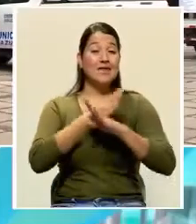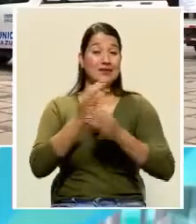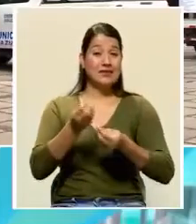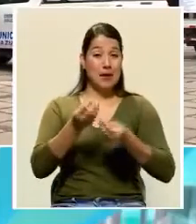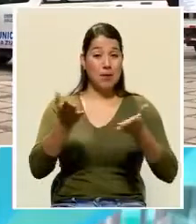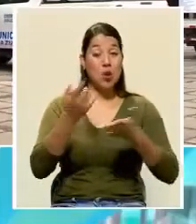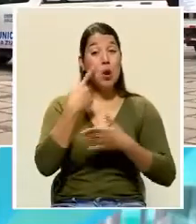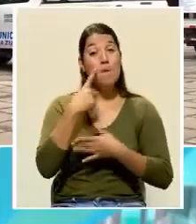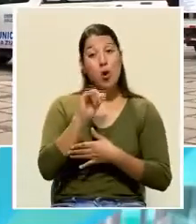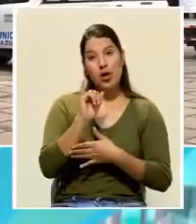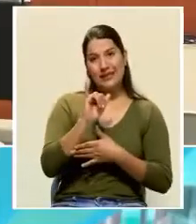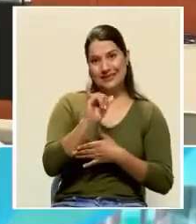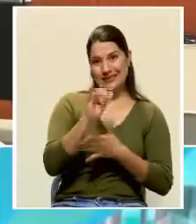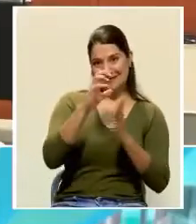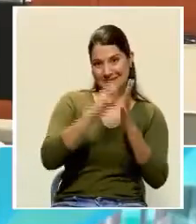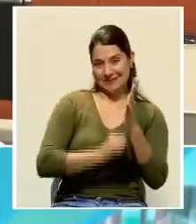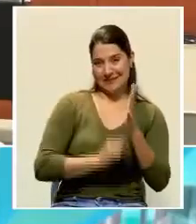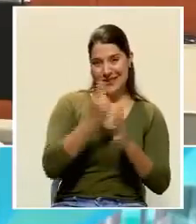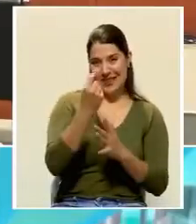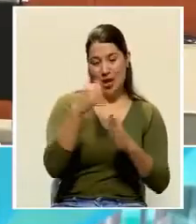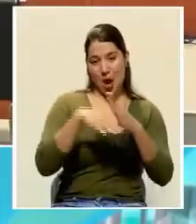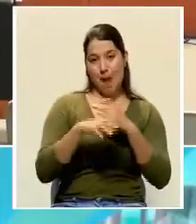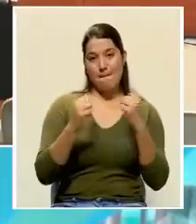del recorte en el Poder Judicial. Veamos.